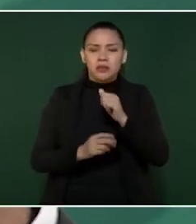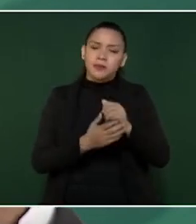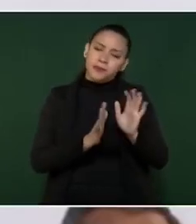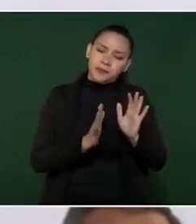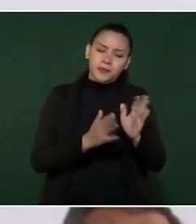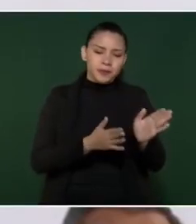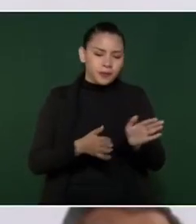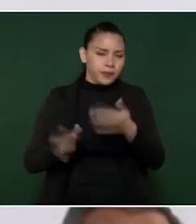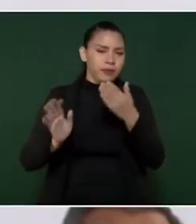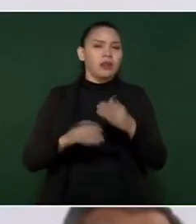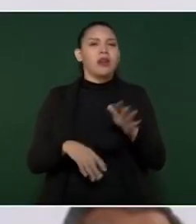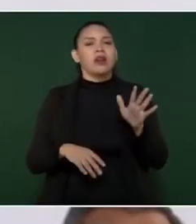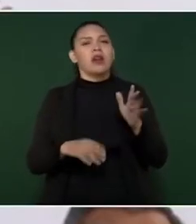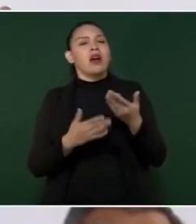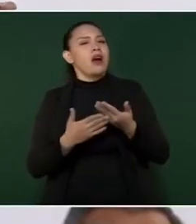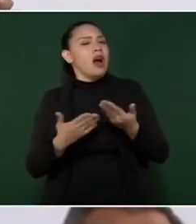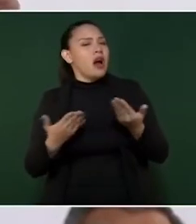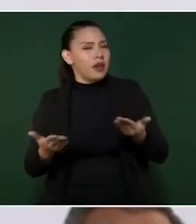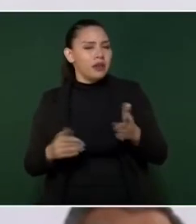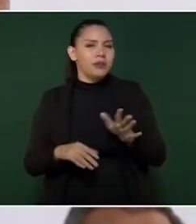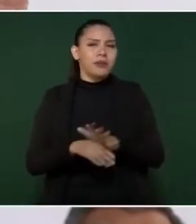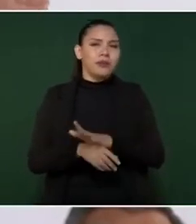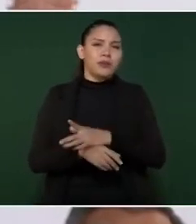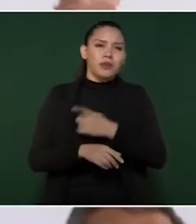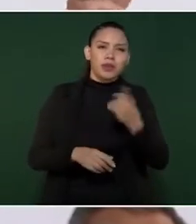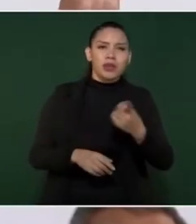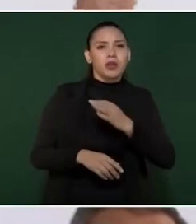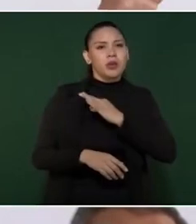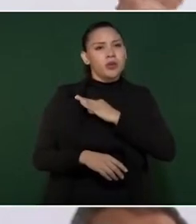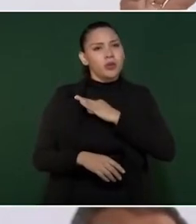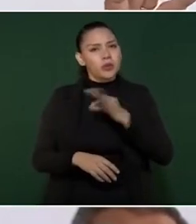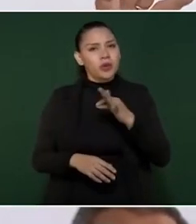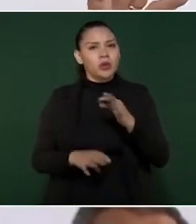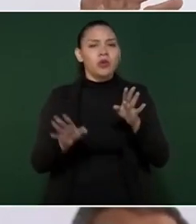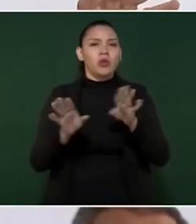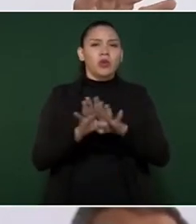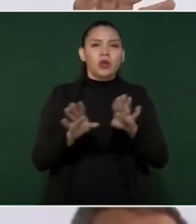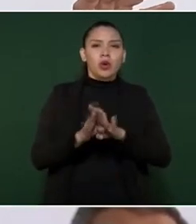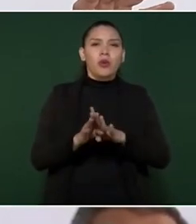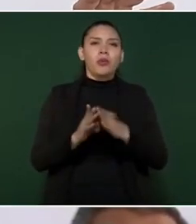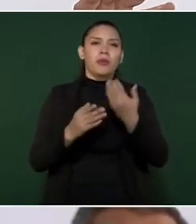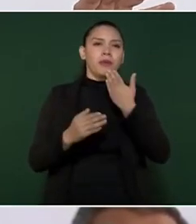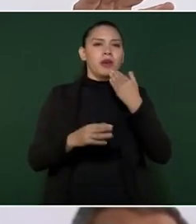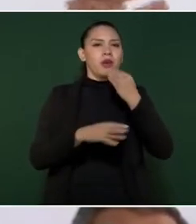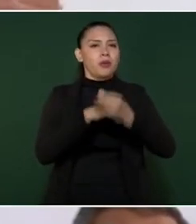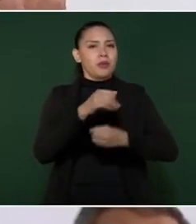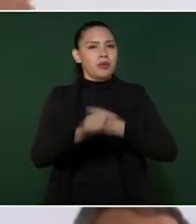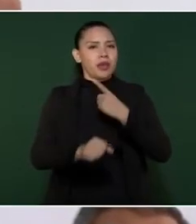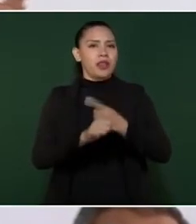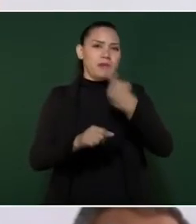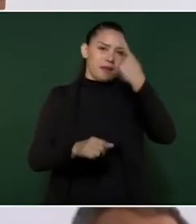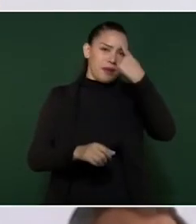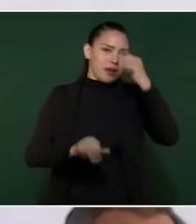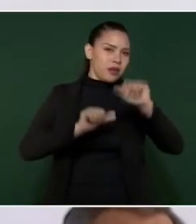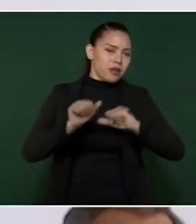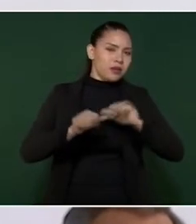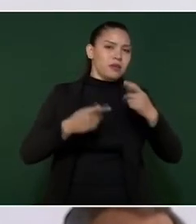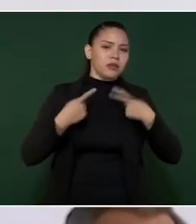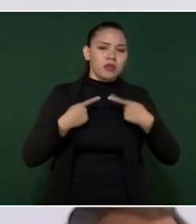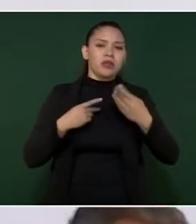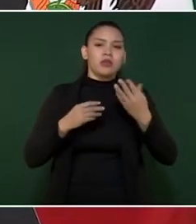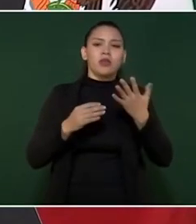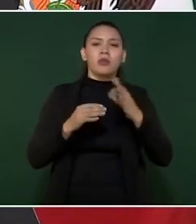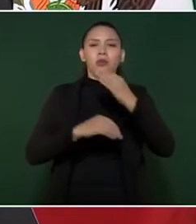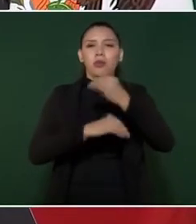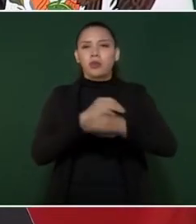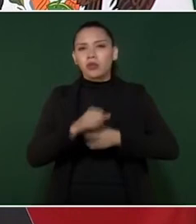¿Por qué no se trata de avanzar hacia regular la movilidad laboral? O cuando se trata de razones